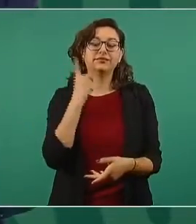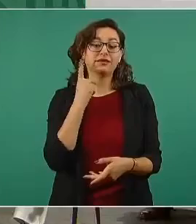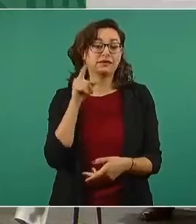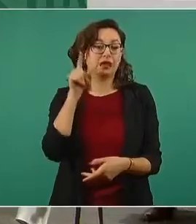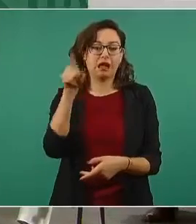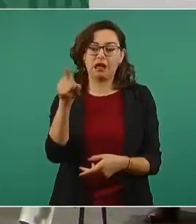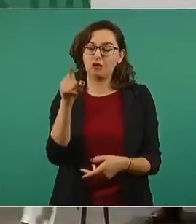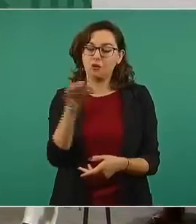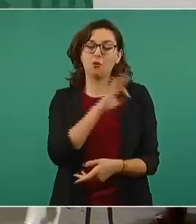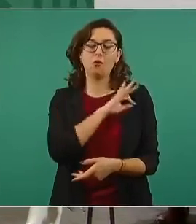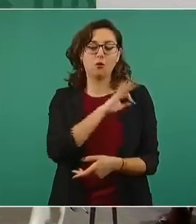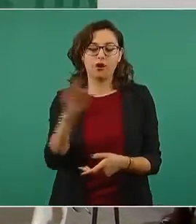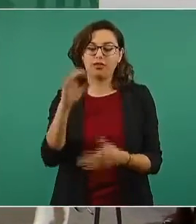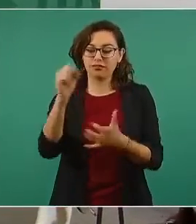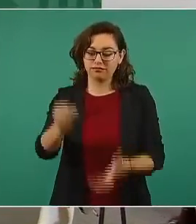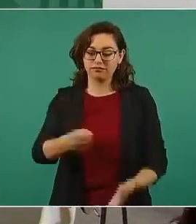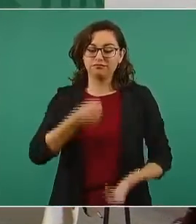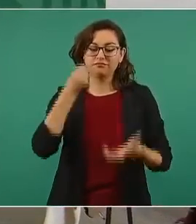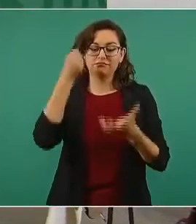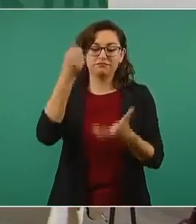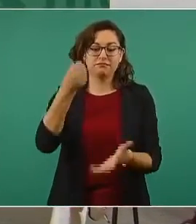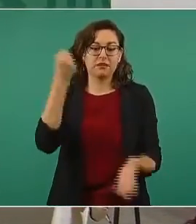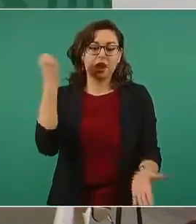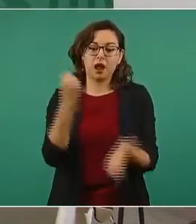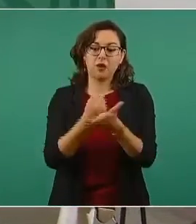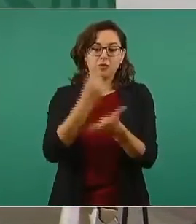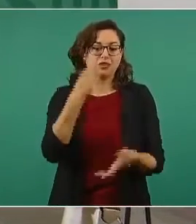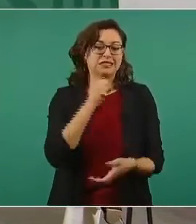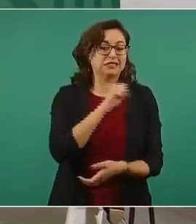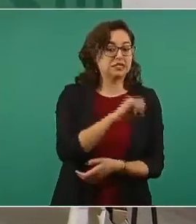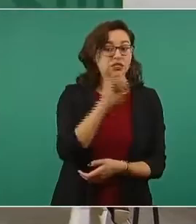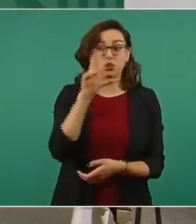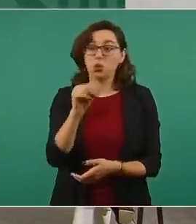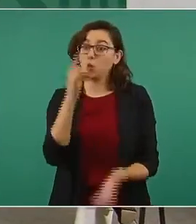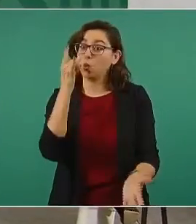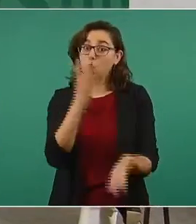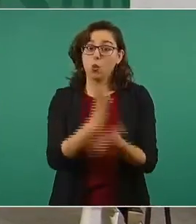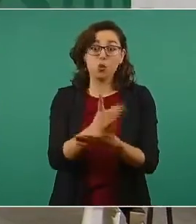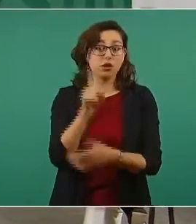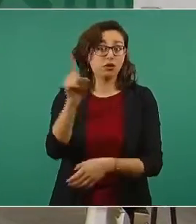exclusiva la aprobación del presupuesto.